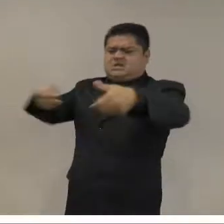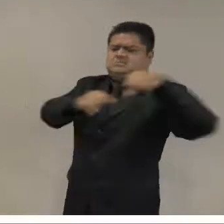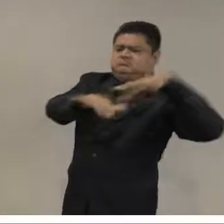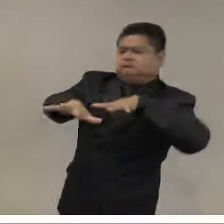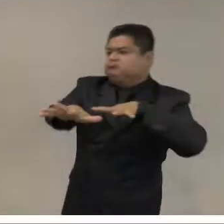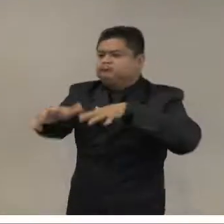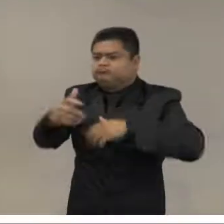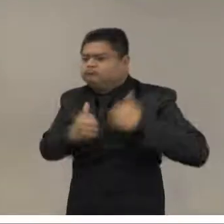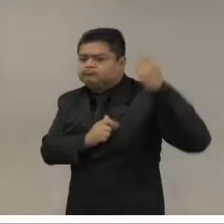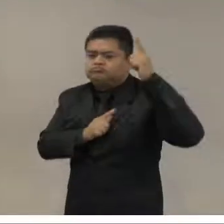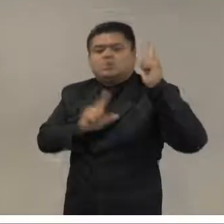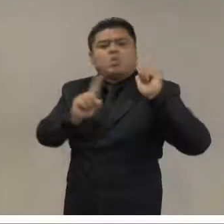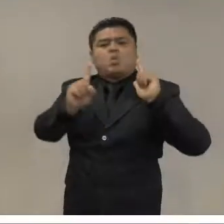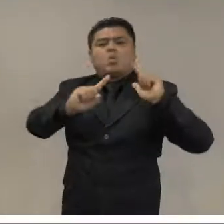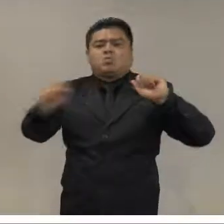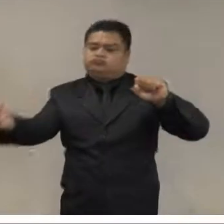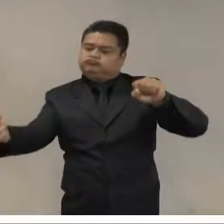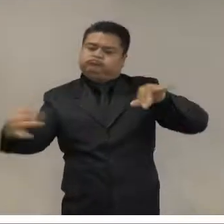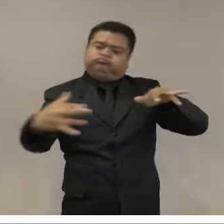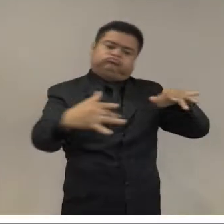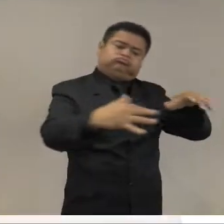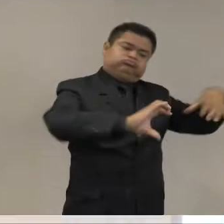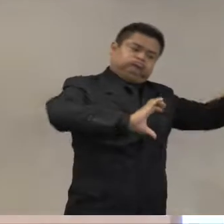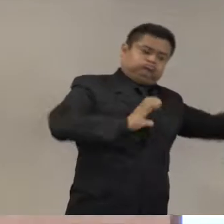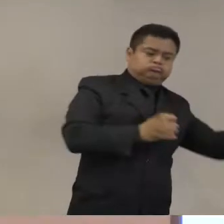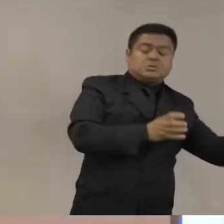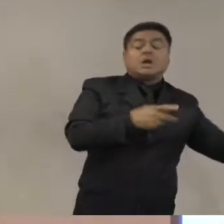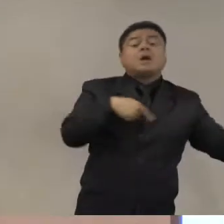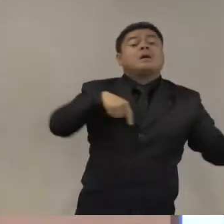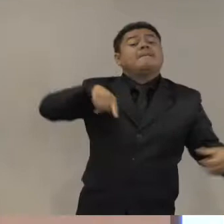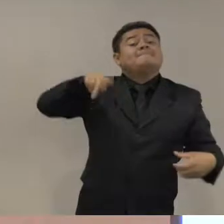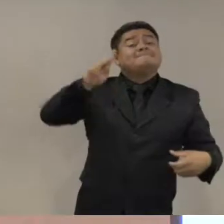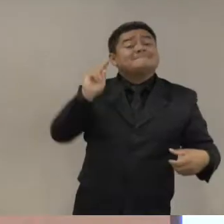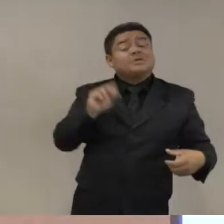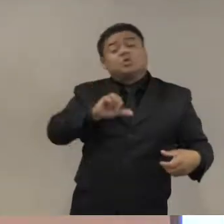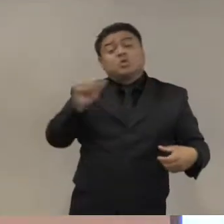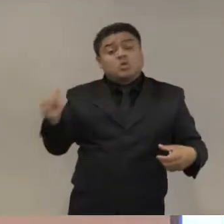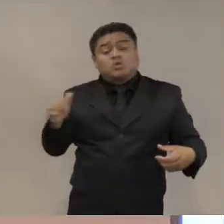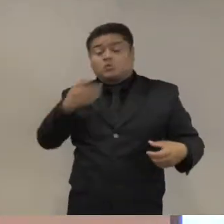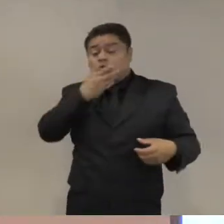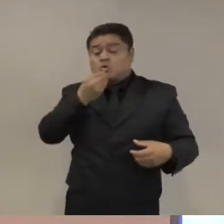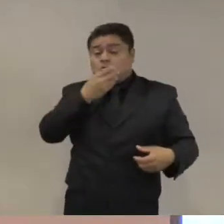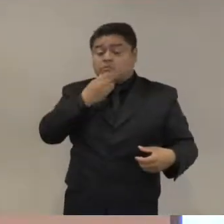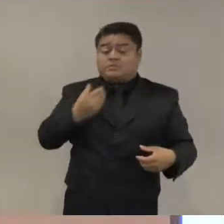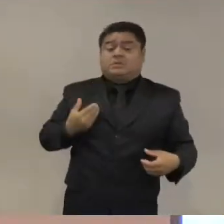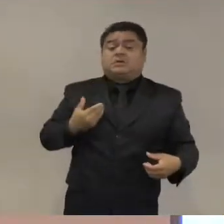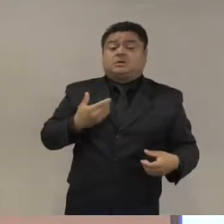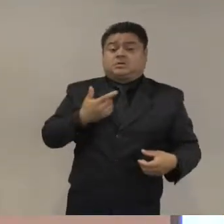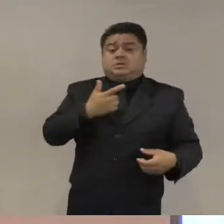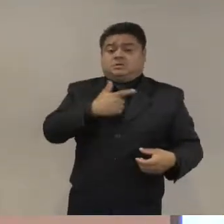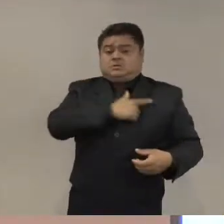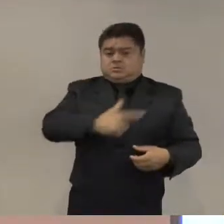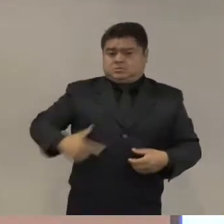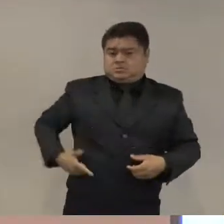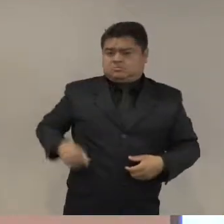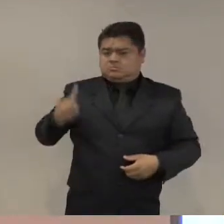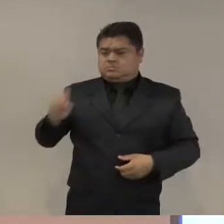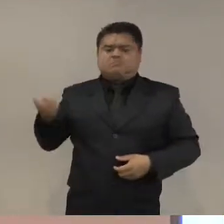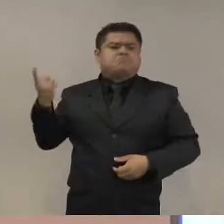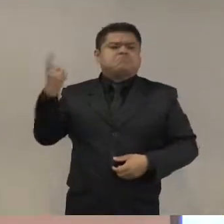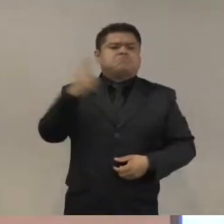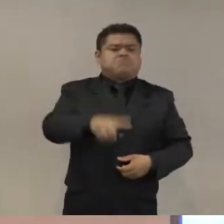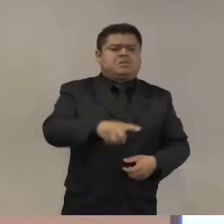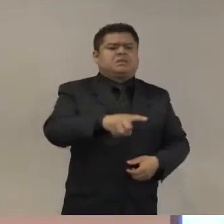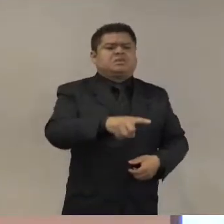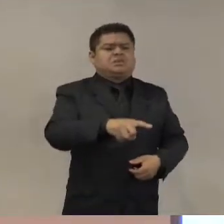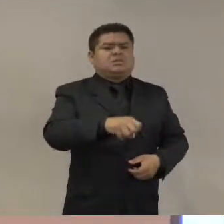policía. Pero con el gobierno de Jimmy Morales, ese proceso, debo decir, que tenía apoyo del Comando Sur, pero con el